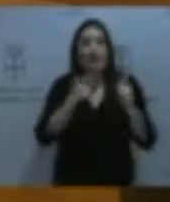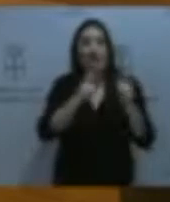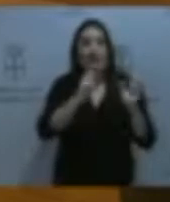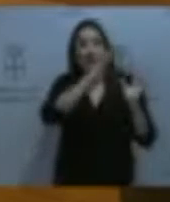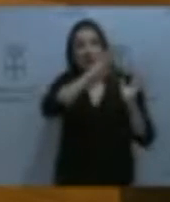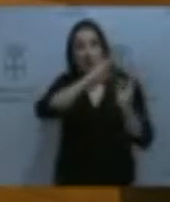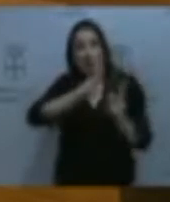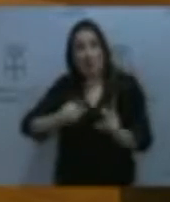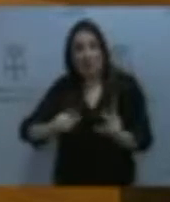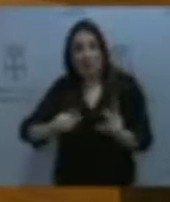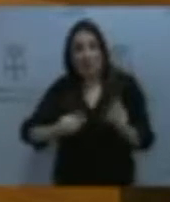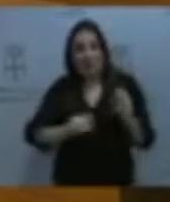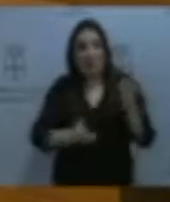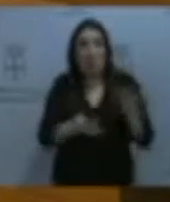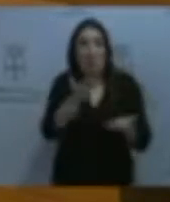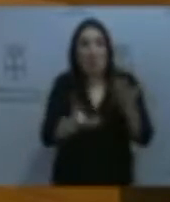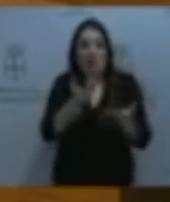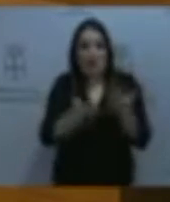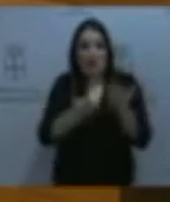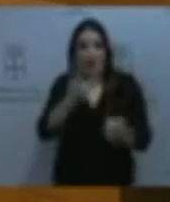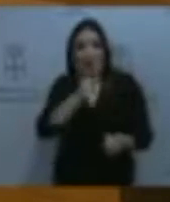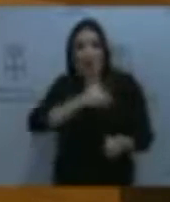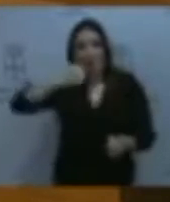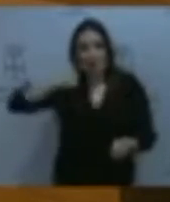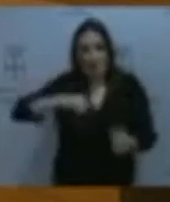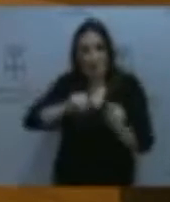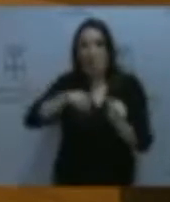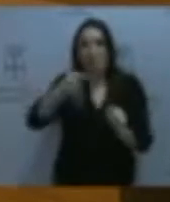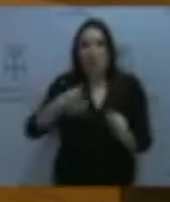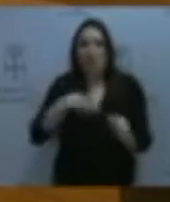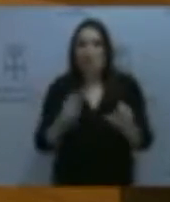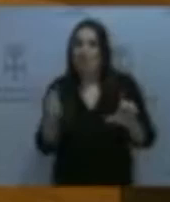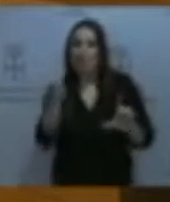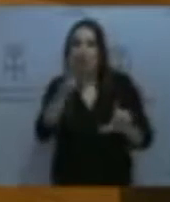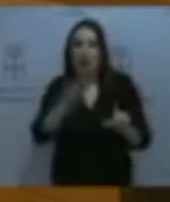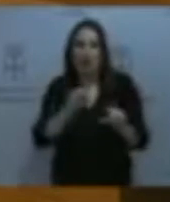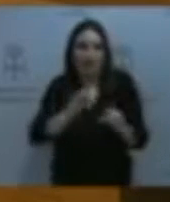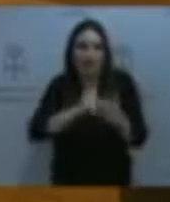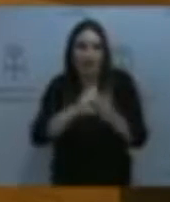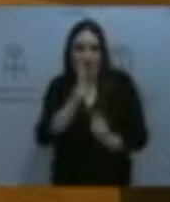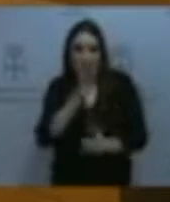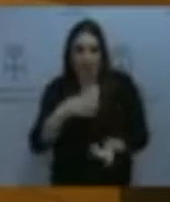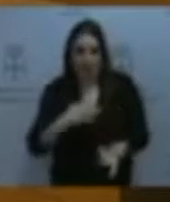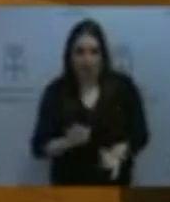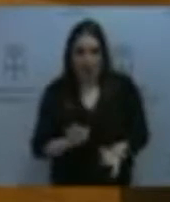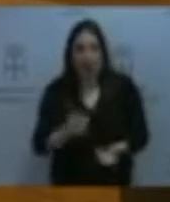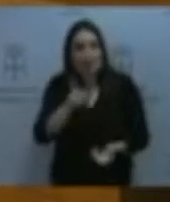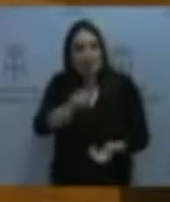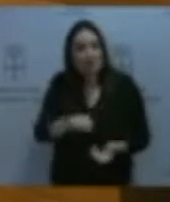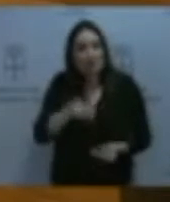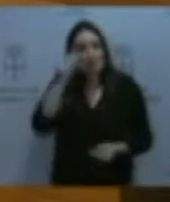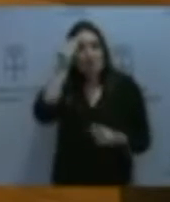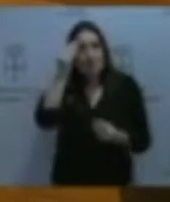que fae la abaremación de los médicos, se podría cargar perfectamente en el sistema. También creemos que